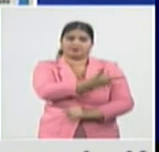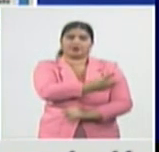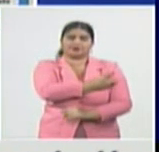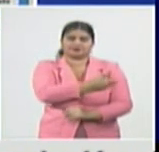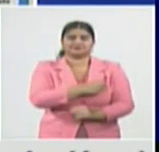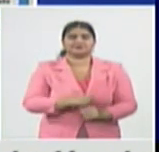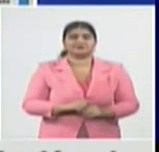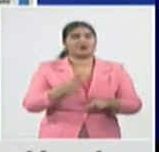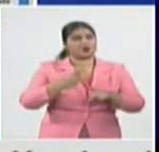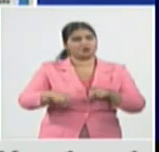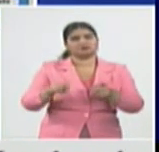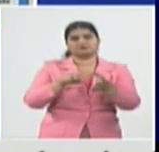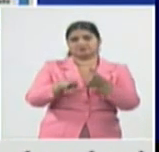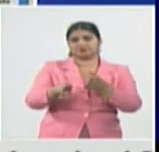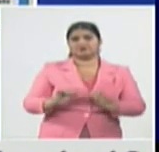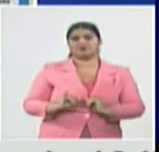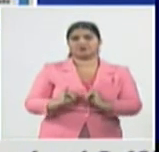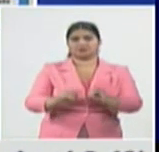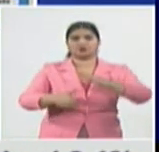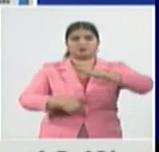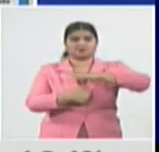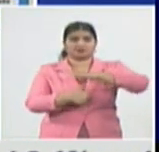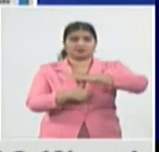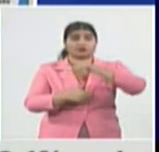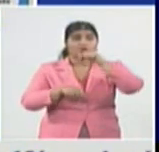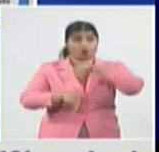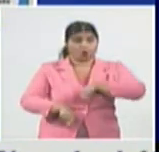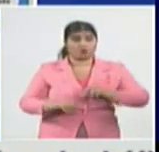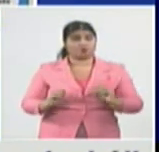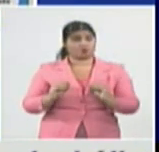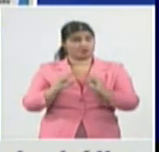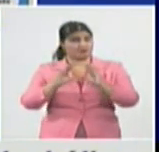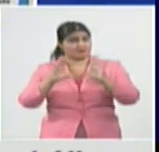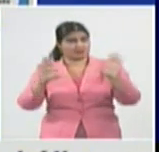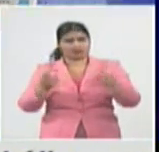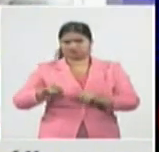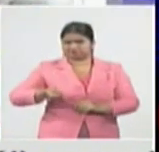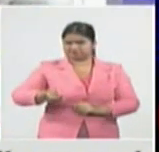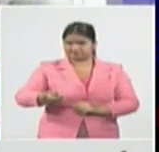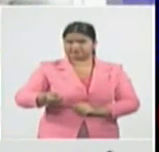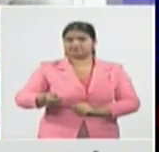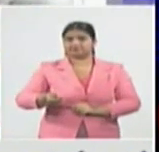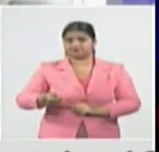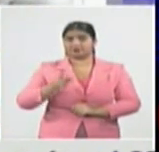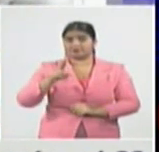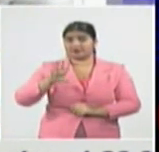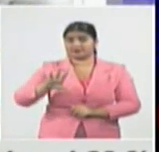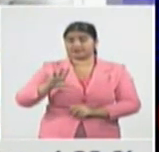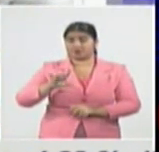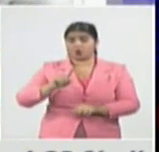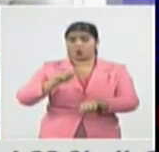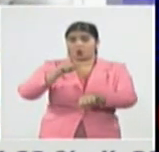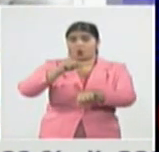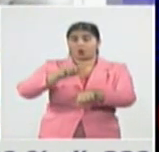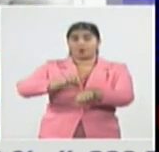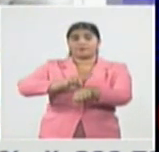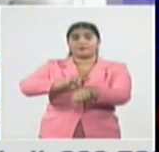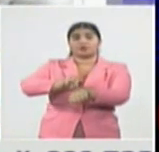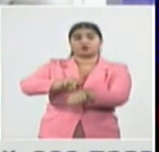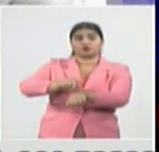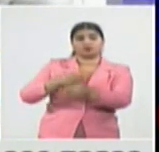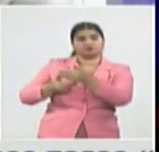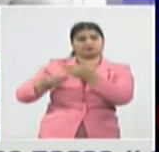en horas de la mañana hace solo 25 minutos se refería a la pérdida dolorosa de esta